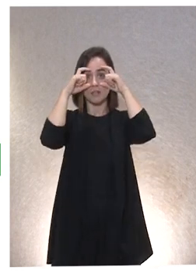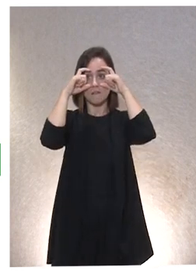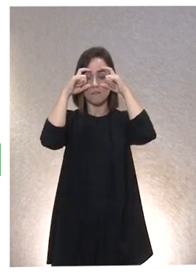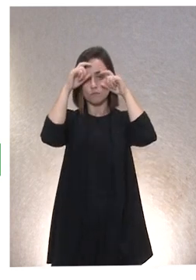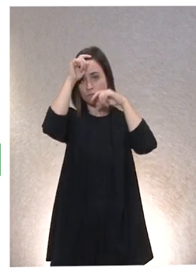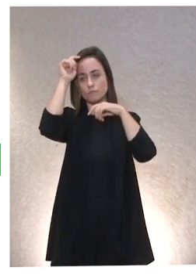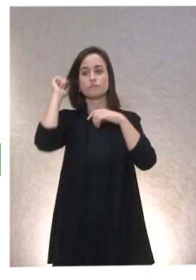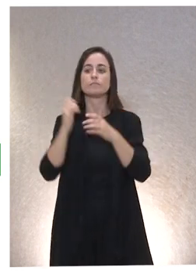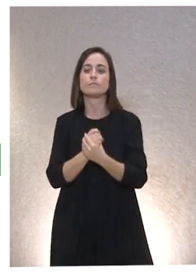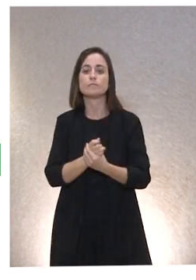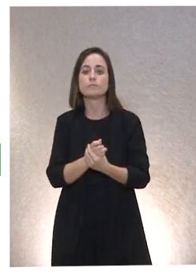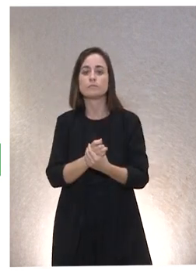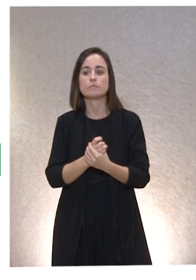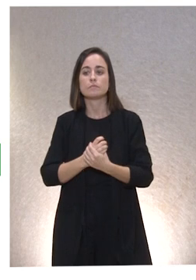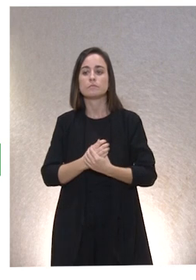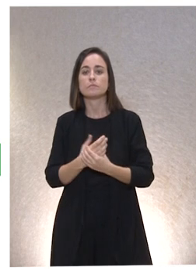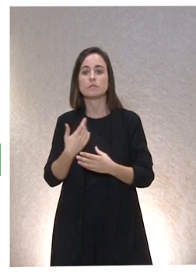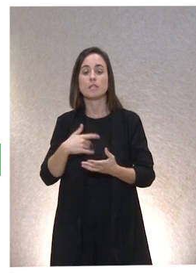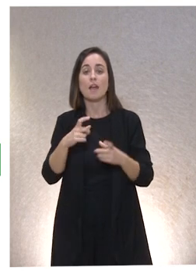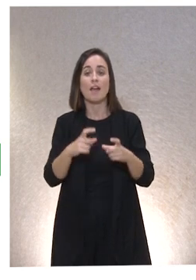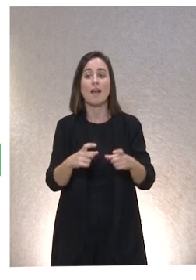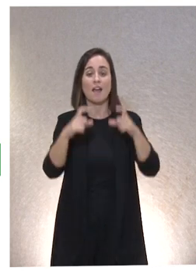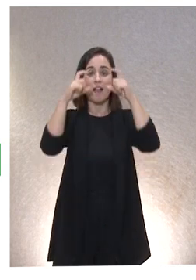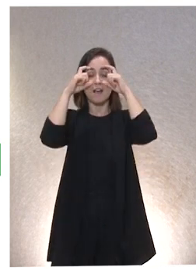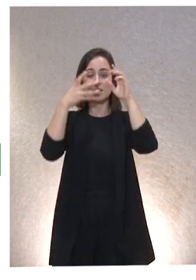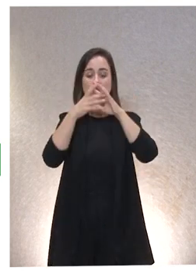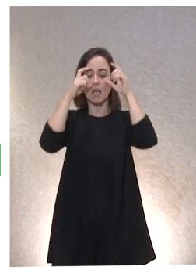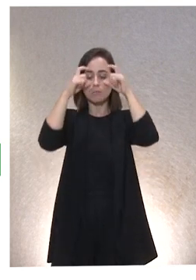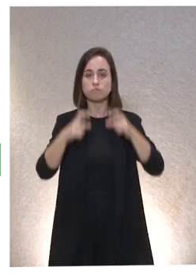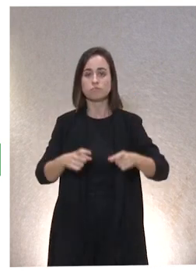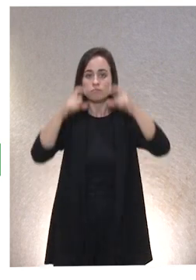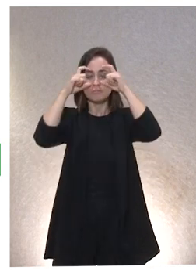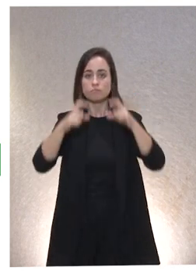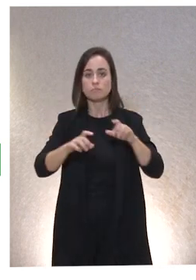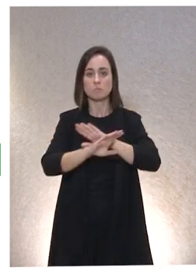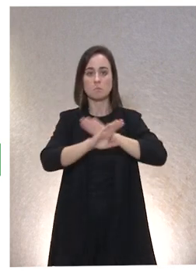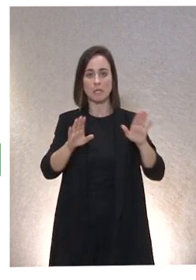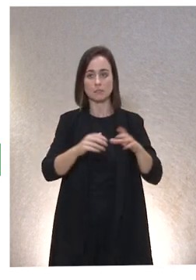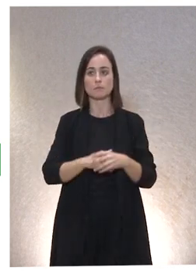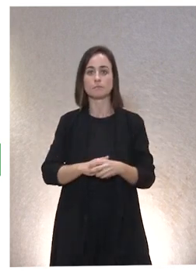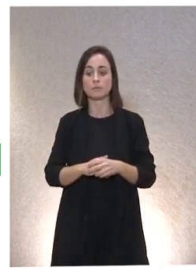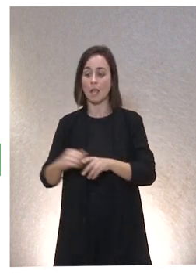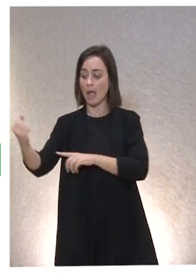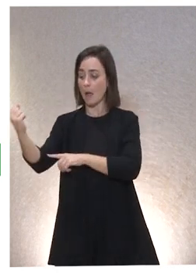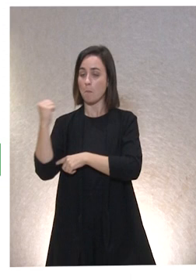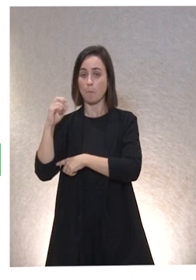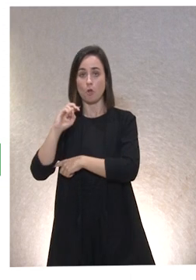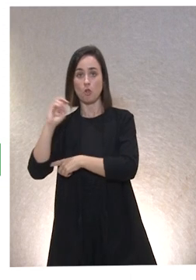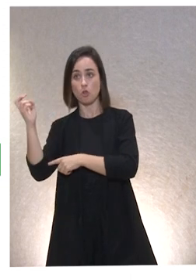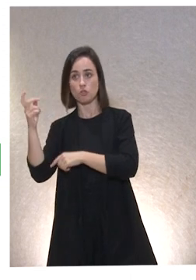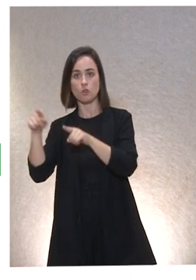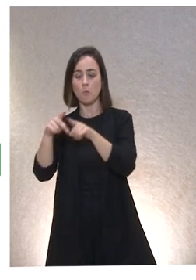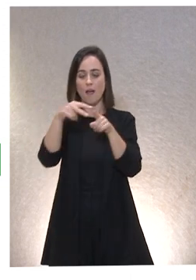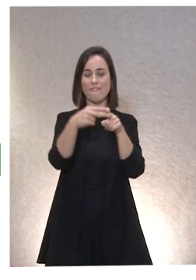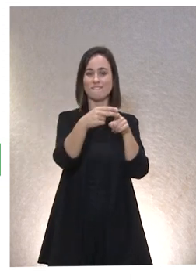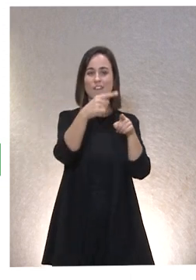recibido. Pero, bueno, una vez que llevamos las gafas, me la pongo y me la quito y se acabó. Pero hay otro tipo de apoyos, primero, que no son así instrumentales,